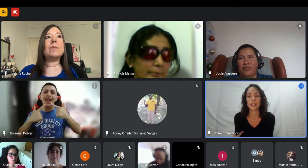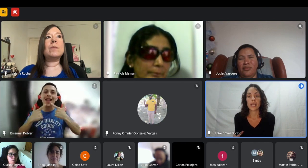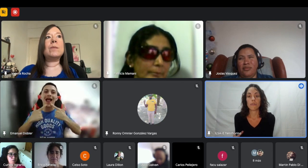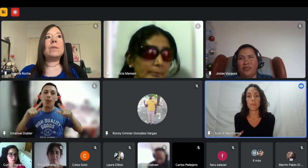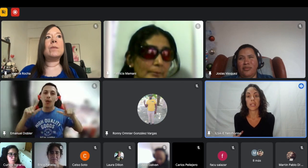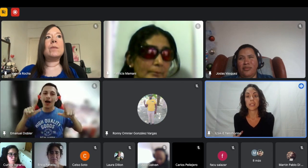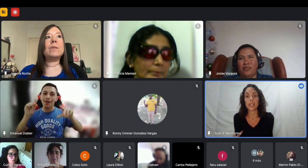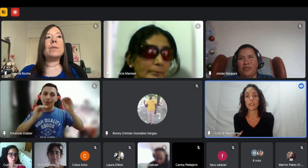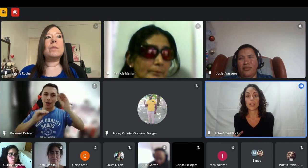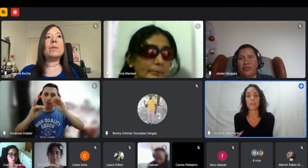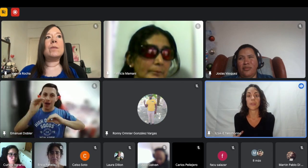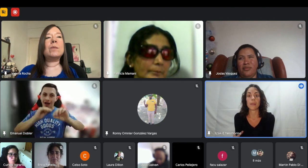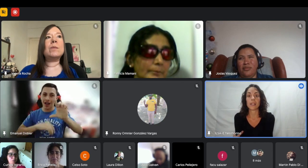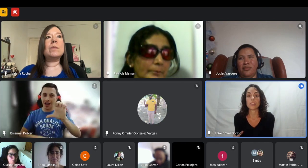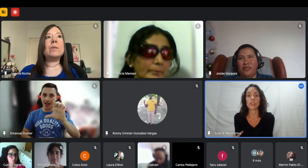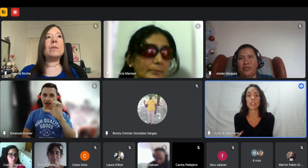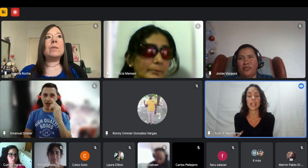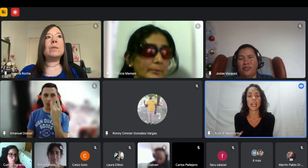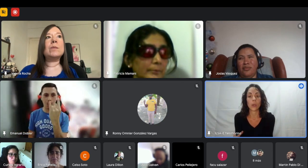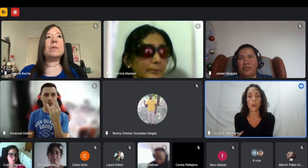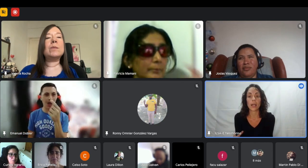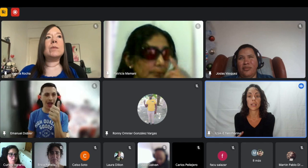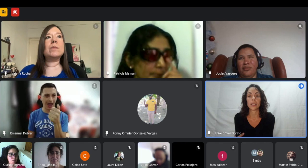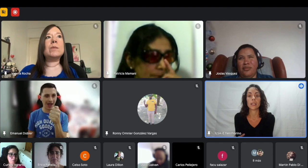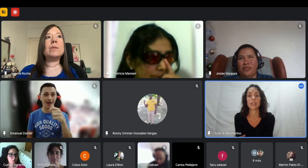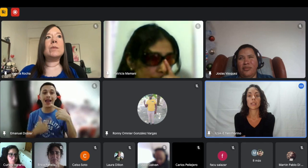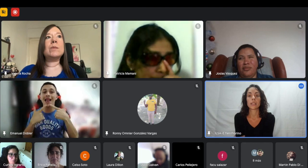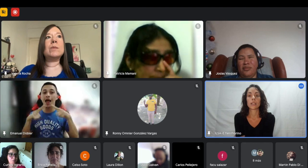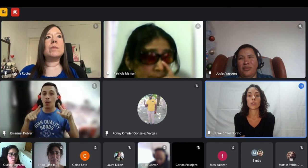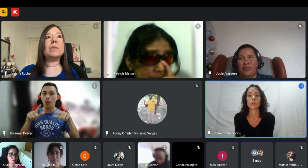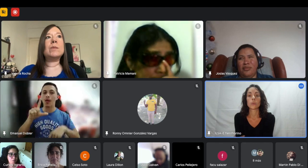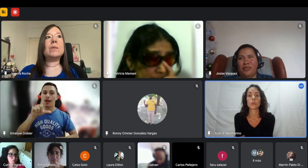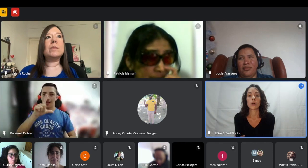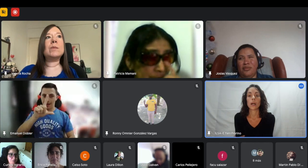de ahí fue aprendiendo la programación en lenguaje